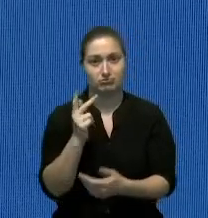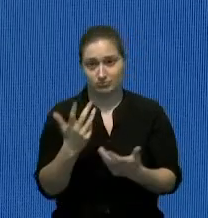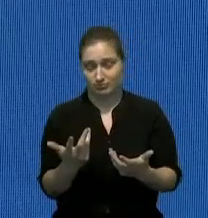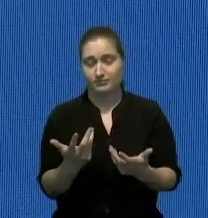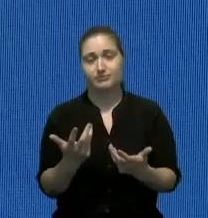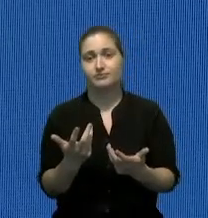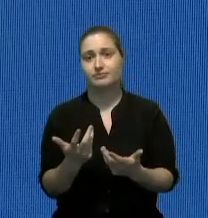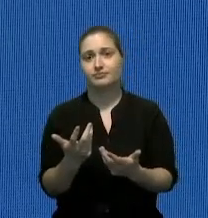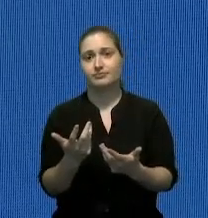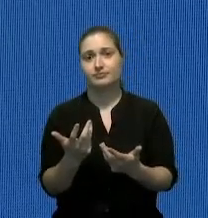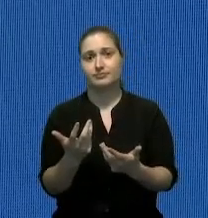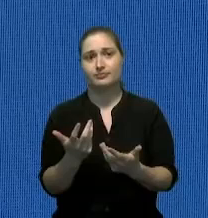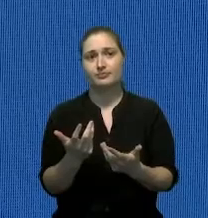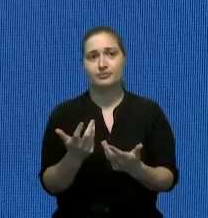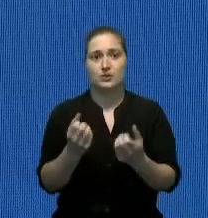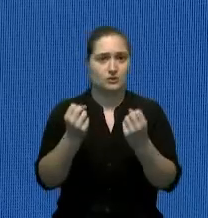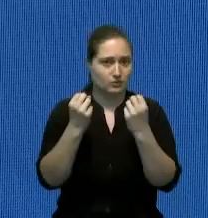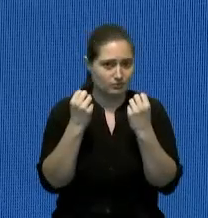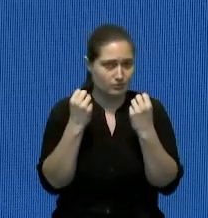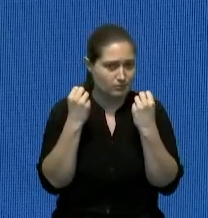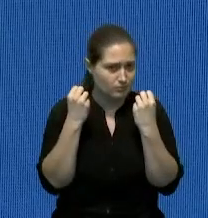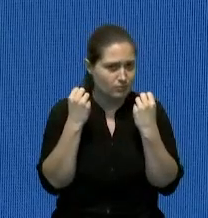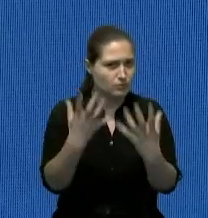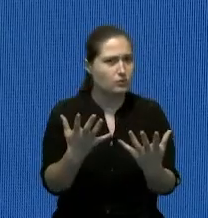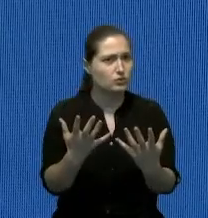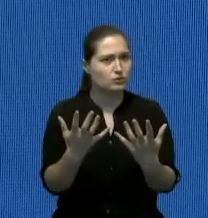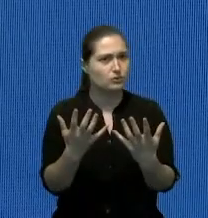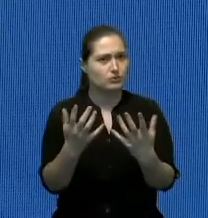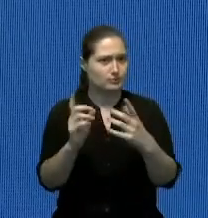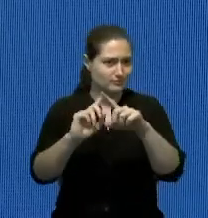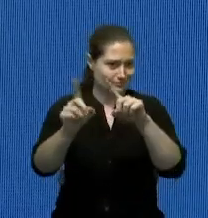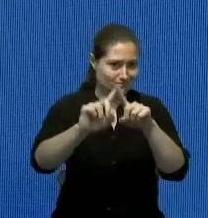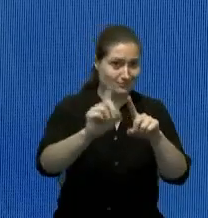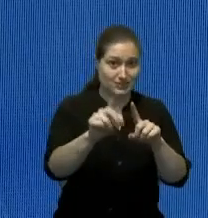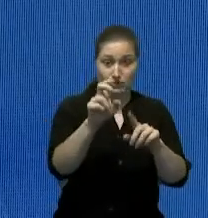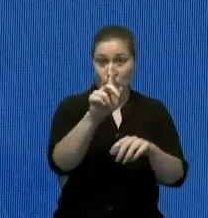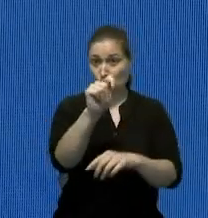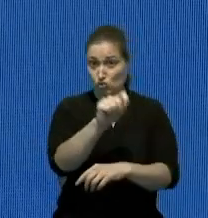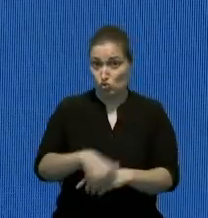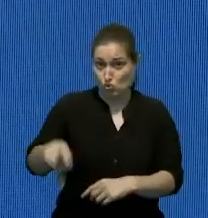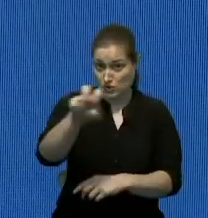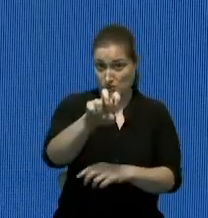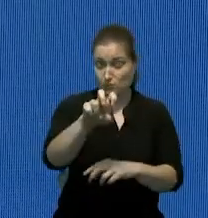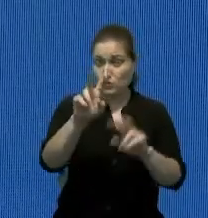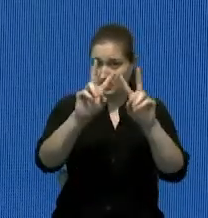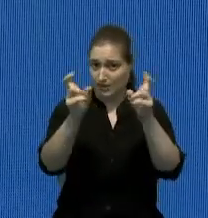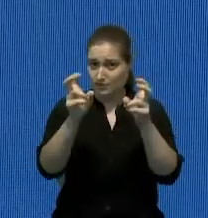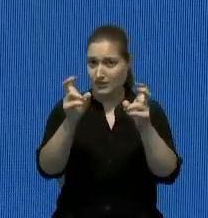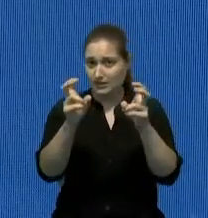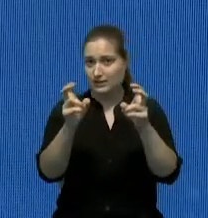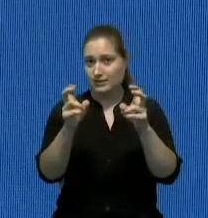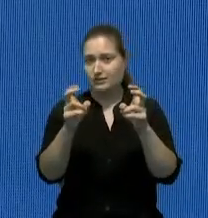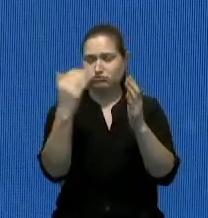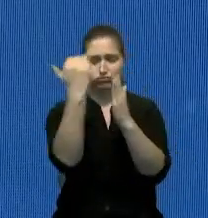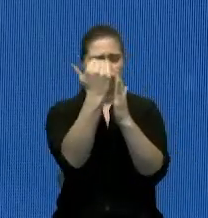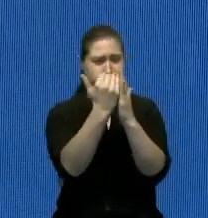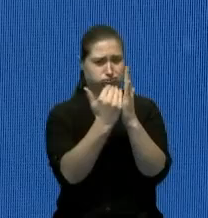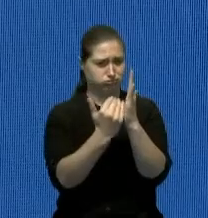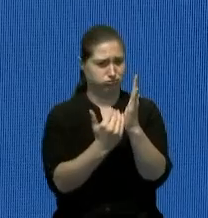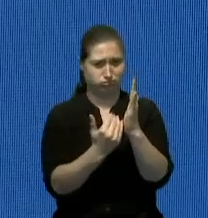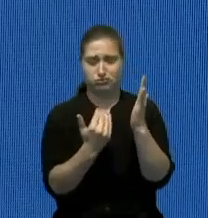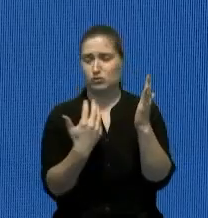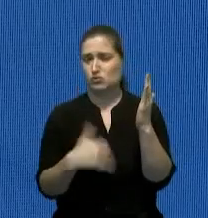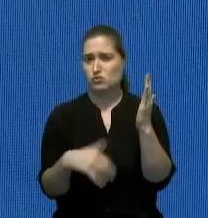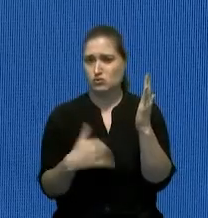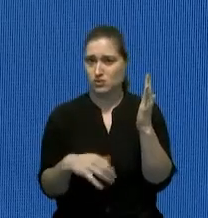están especialmente que impactan al sector turístico hay un listado de obras importantísimo de